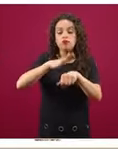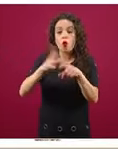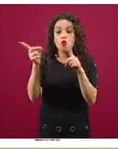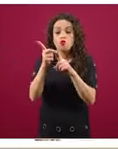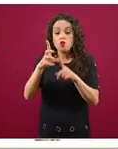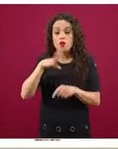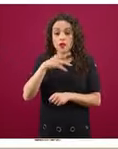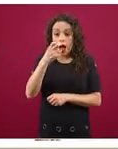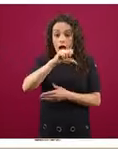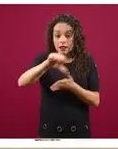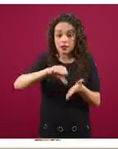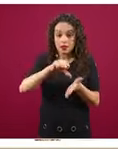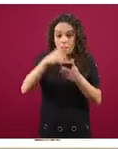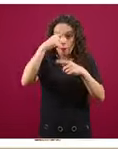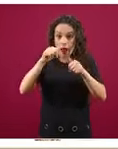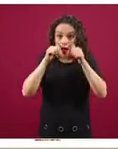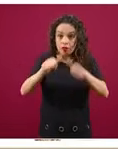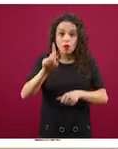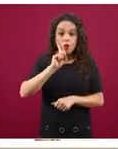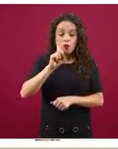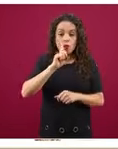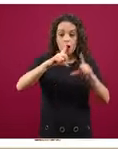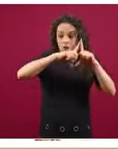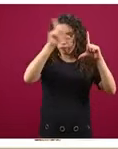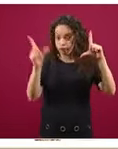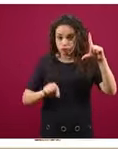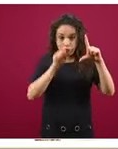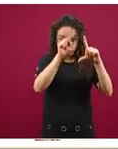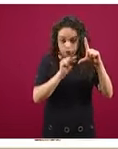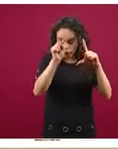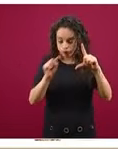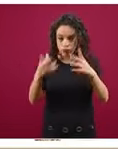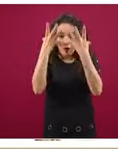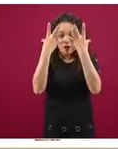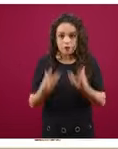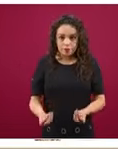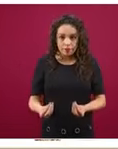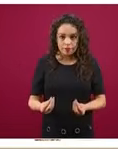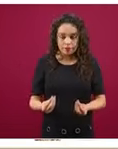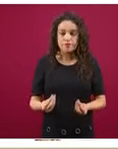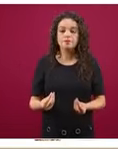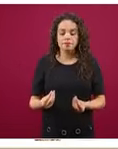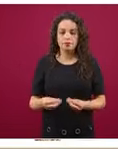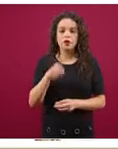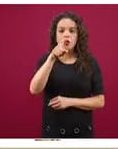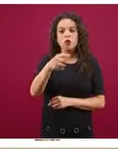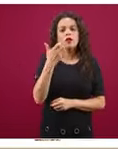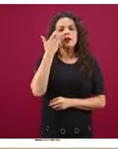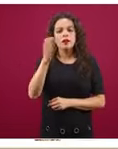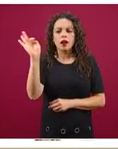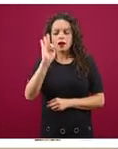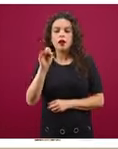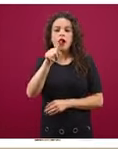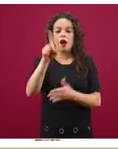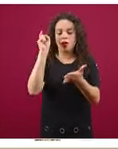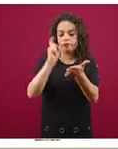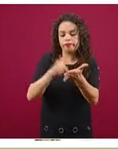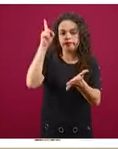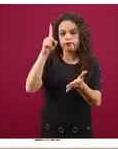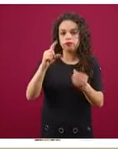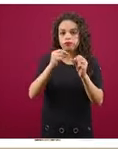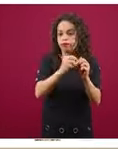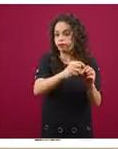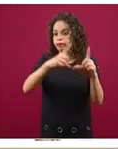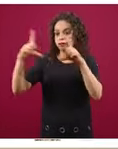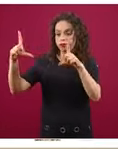hay en la República, pero que ustedes tocan un botón, interactivo y les dice qué atención